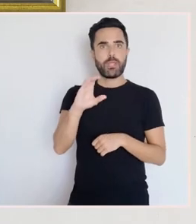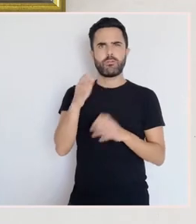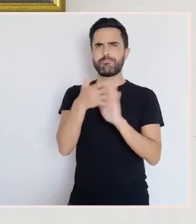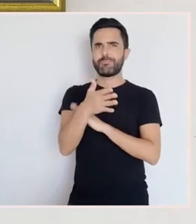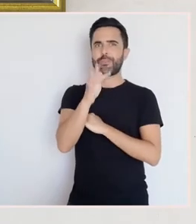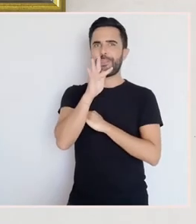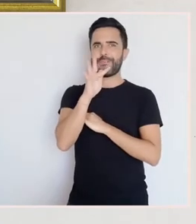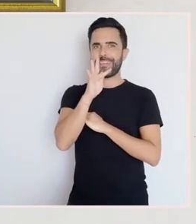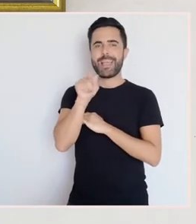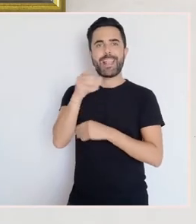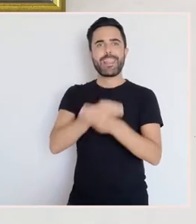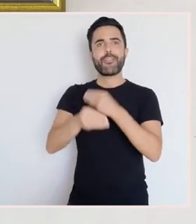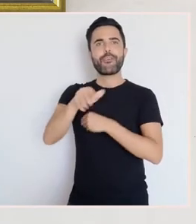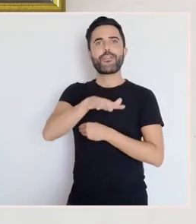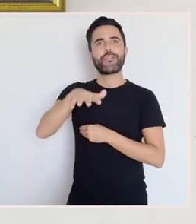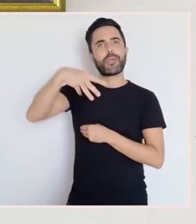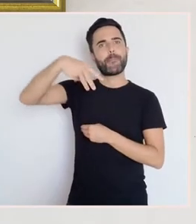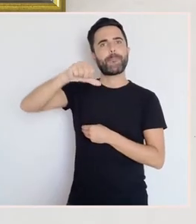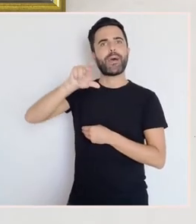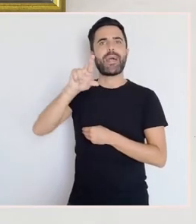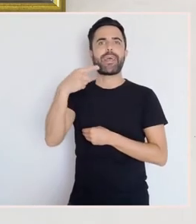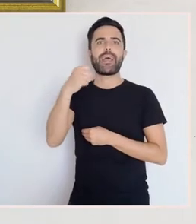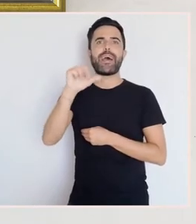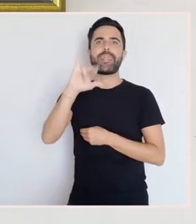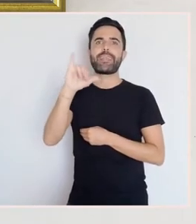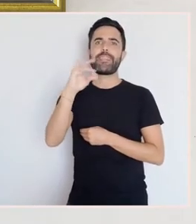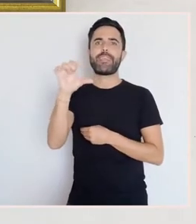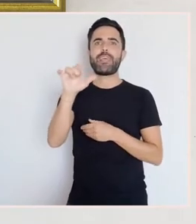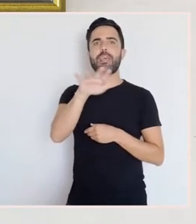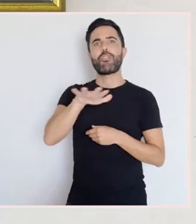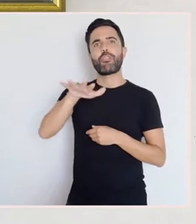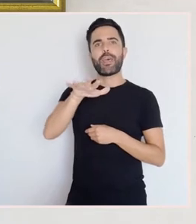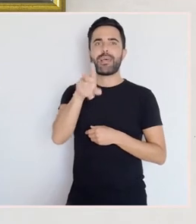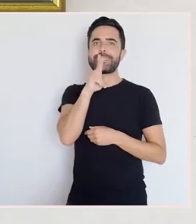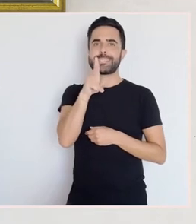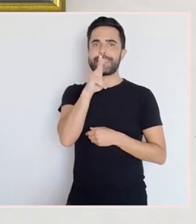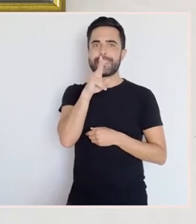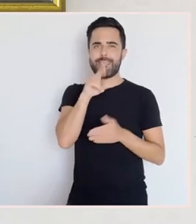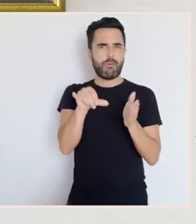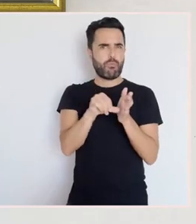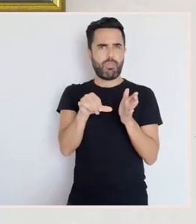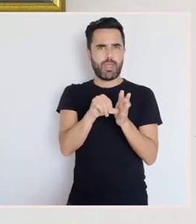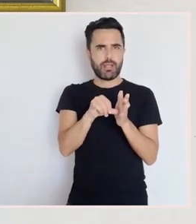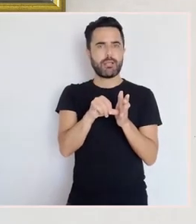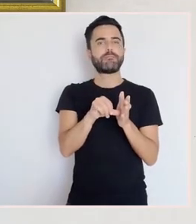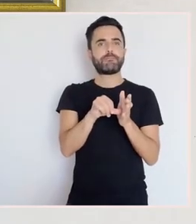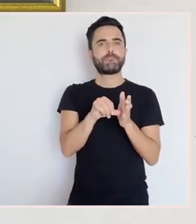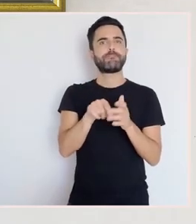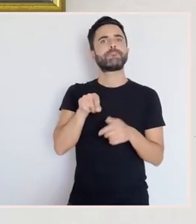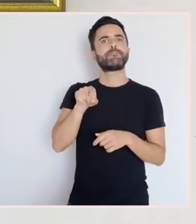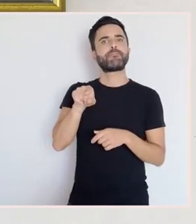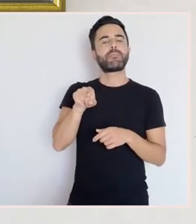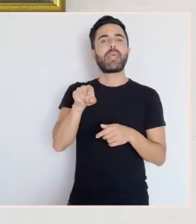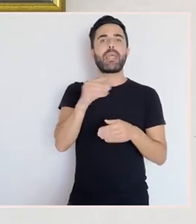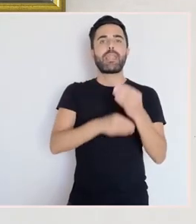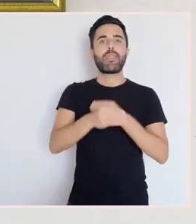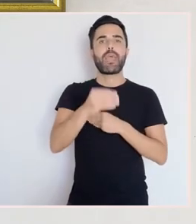nace en Margaride, en Terras do Interior, en Chapas, a fi de Margaride, cerqueña de Silleda. En 1901, un sete de agosto de